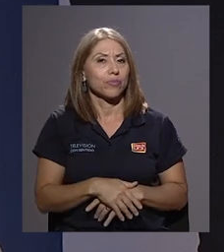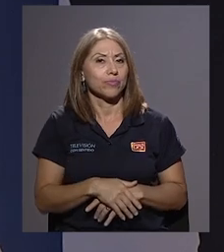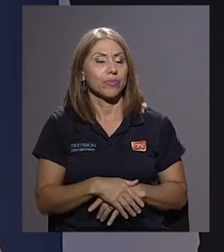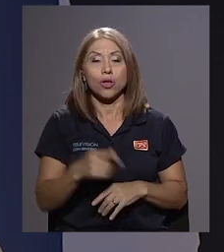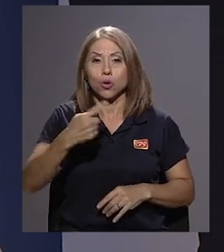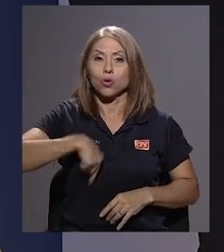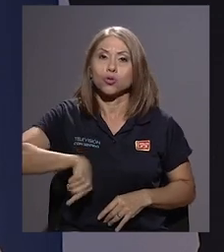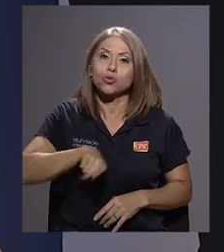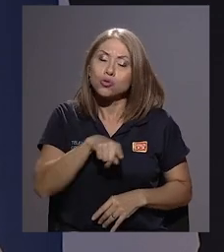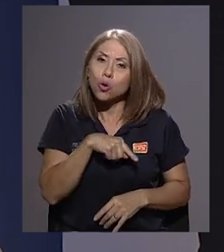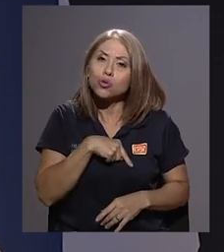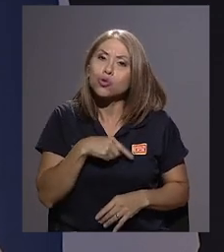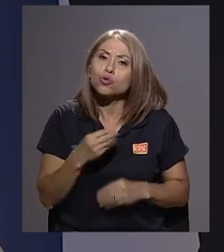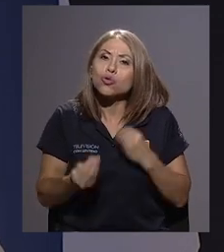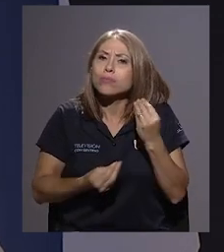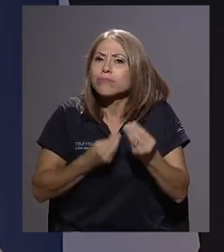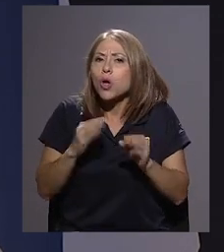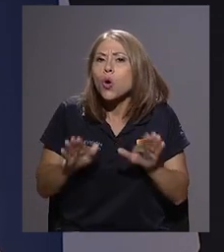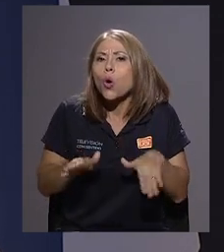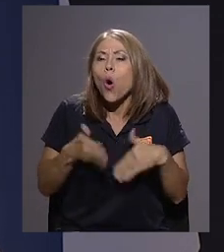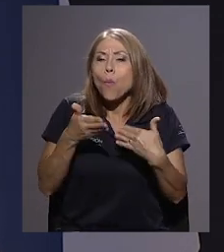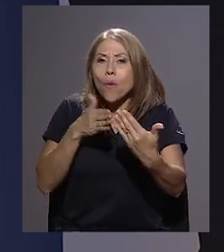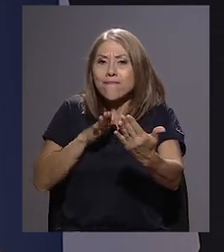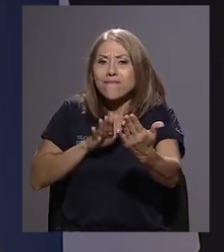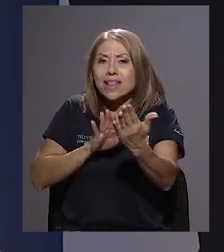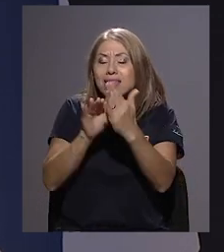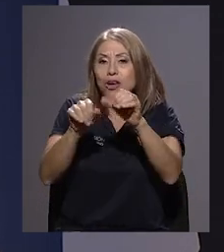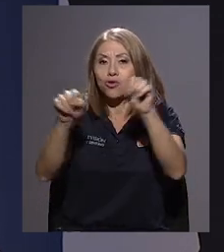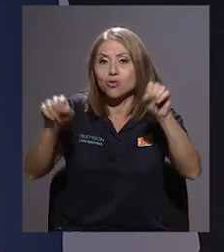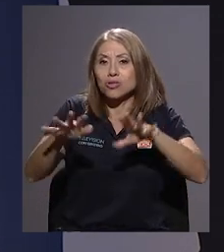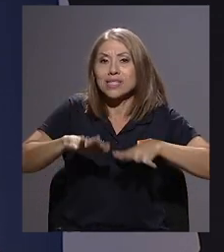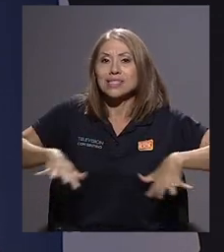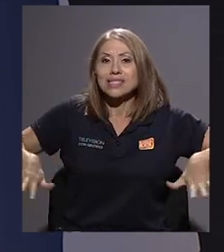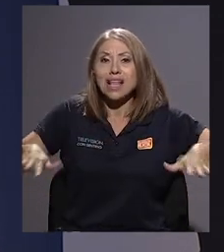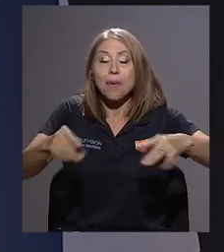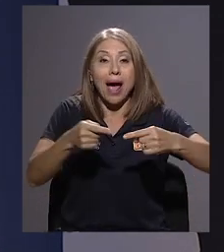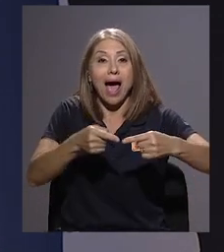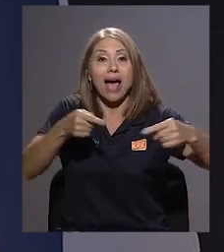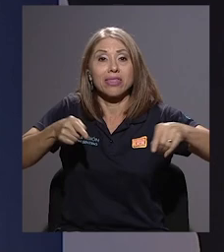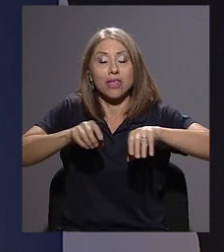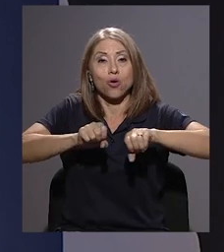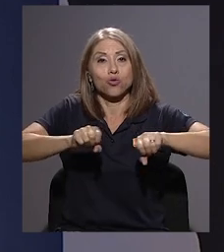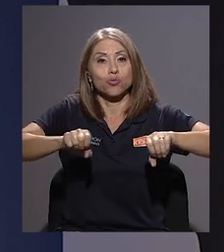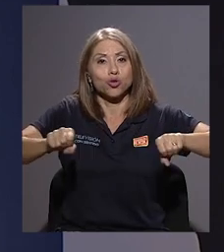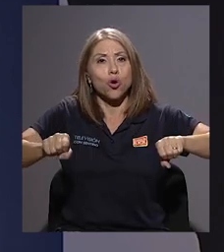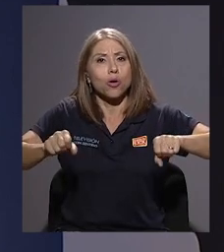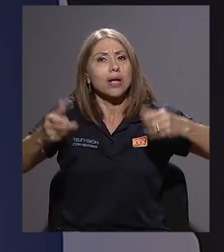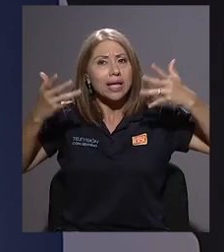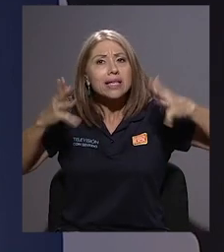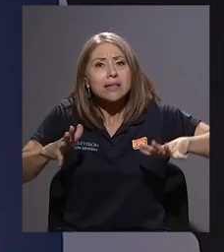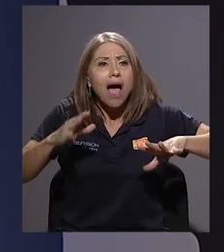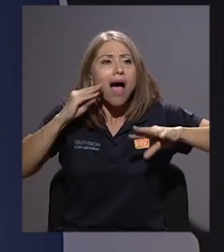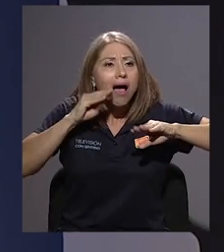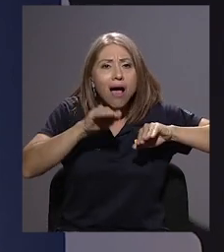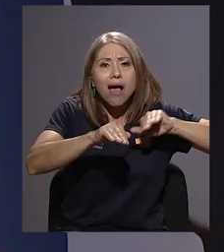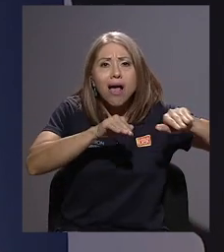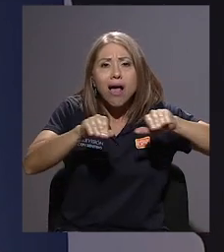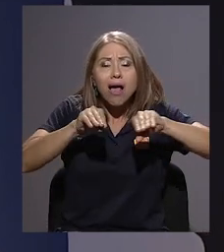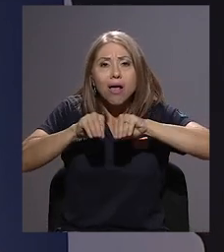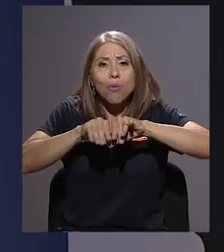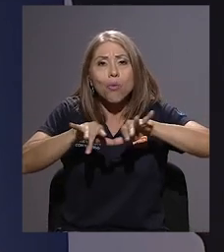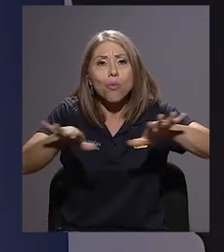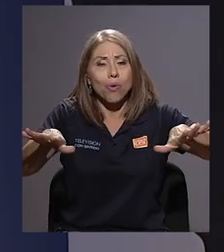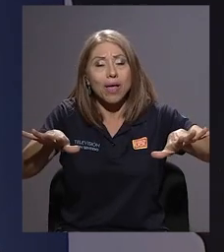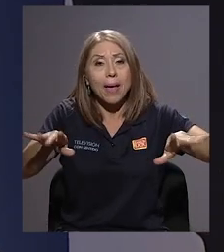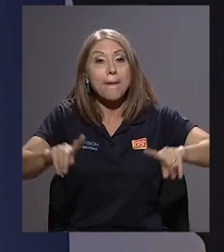cómo en realidad estamos enfrentándonos ante un sistema que, ese sistema anticorrupción ha sido tan proclamado, pero al final